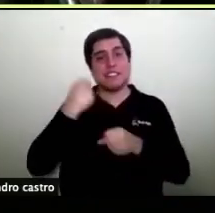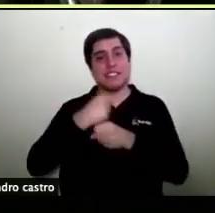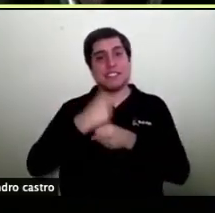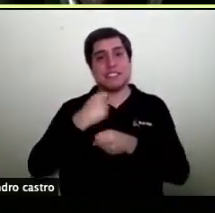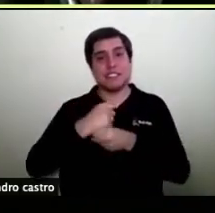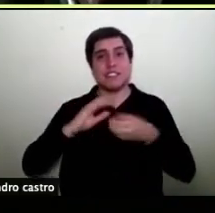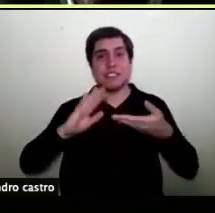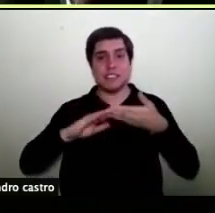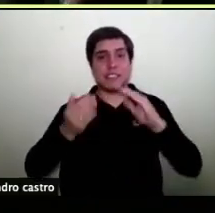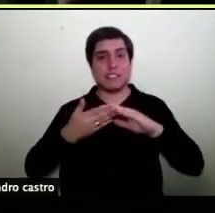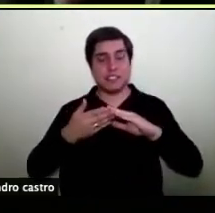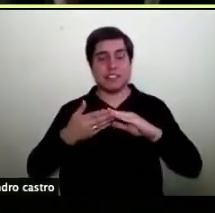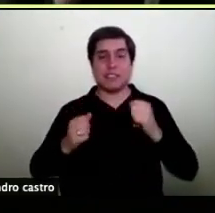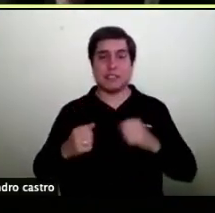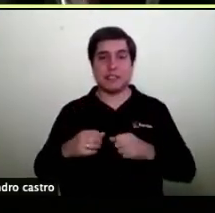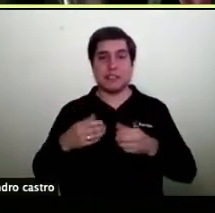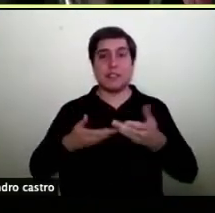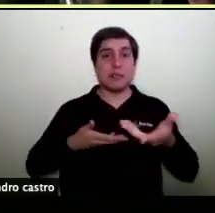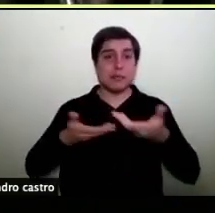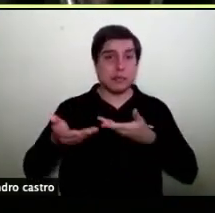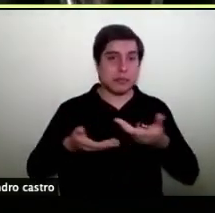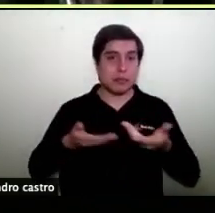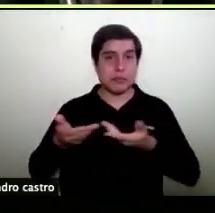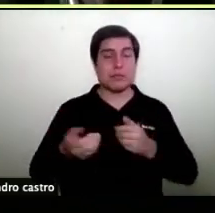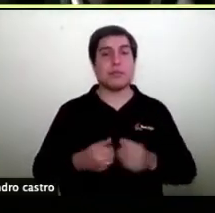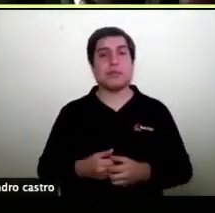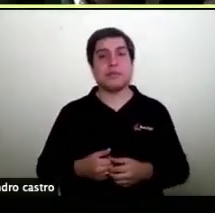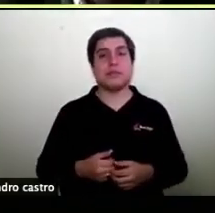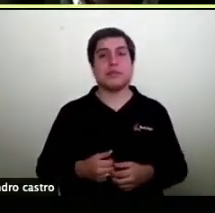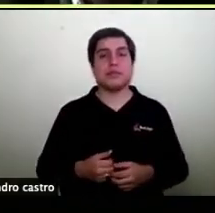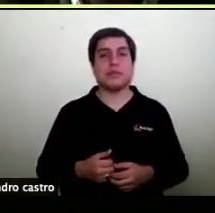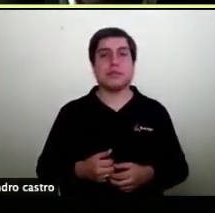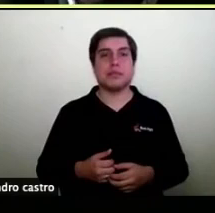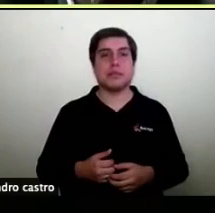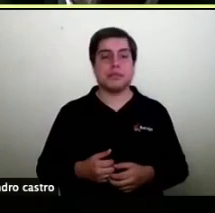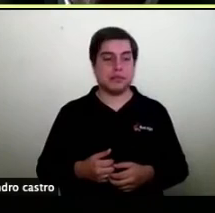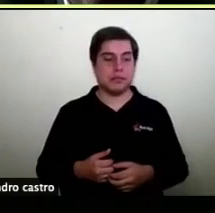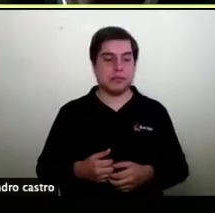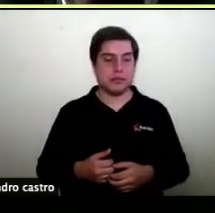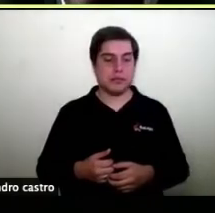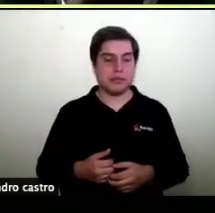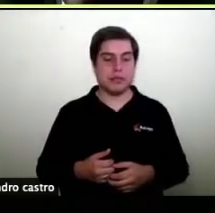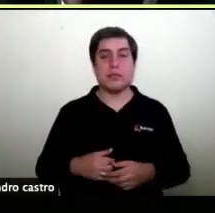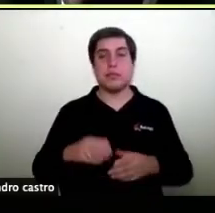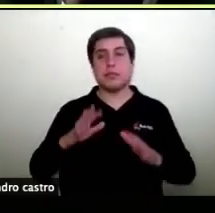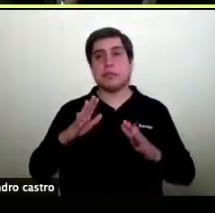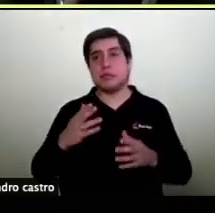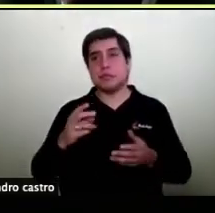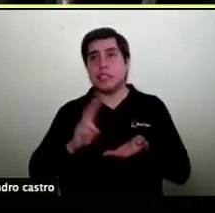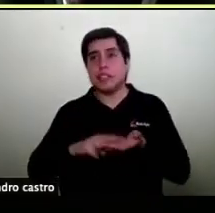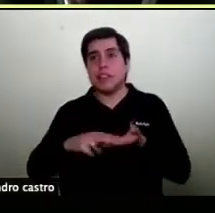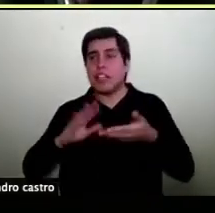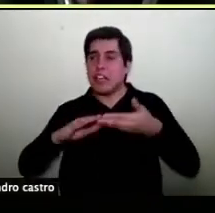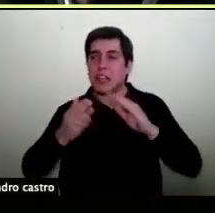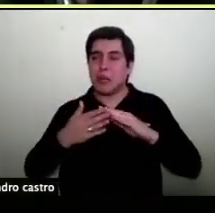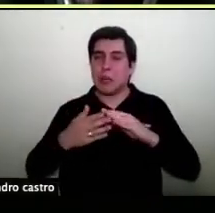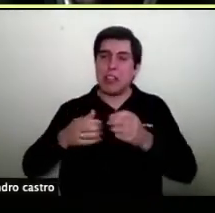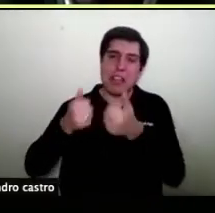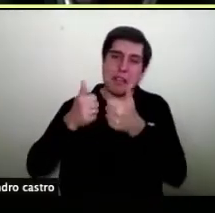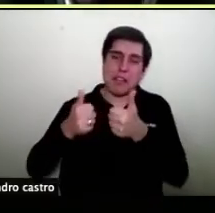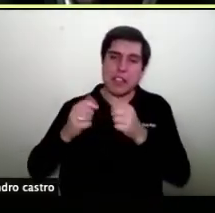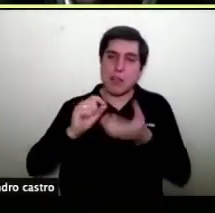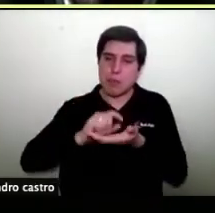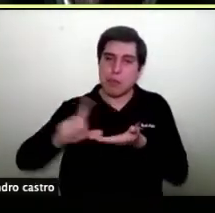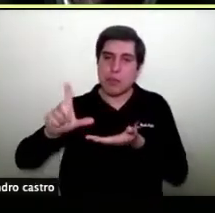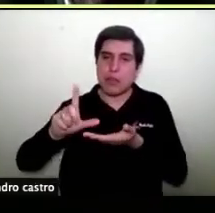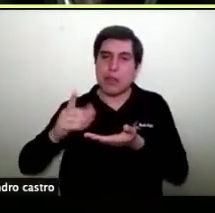colaborativa si bien nos preguntaba por ahí creo que era Mónica si podía haber un éxito fuera de la comunidad sí pero yo creo que el mundo nos está enseñando que hay